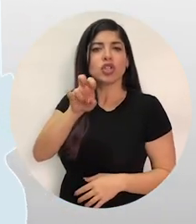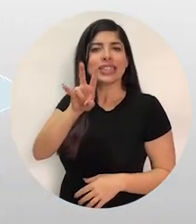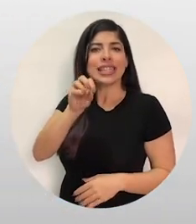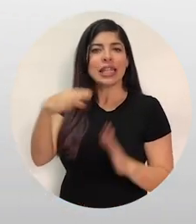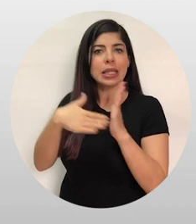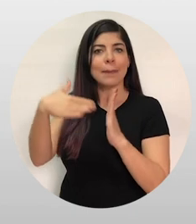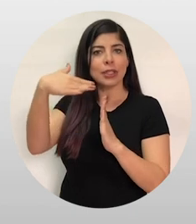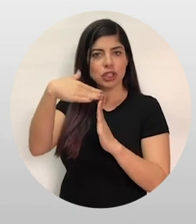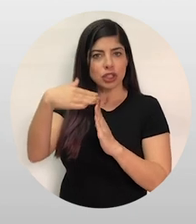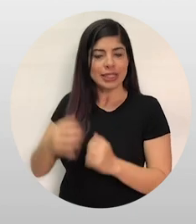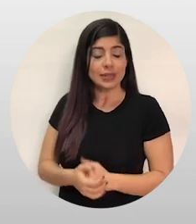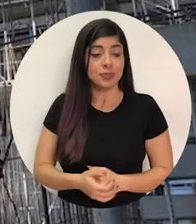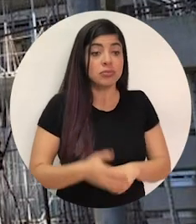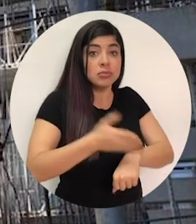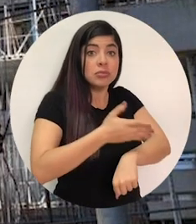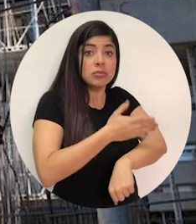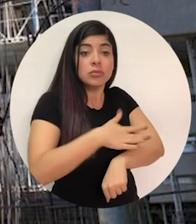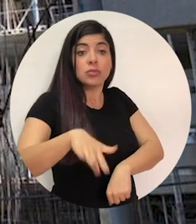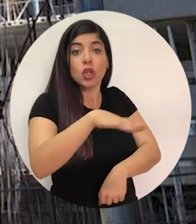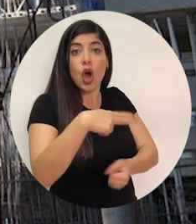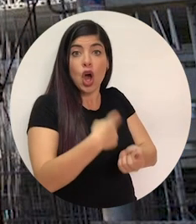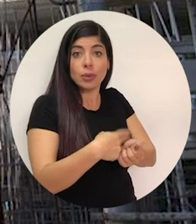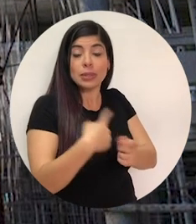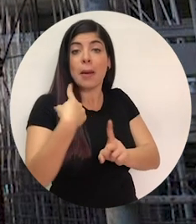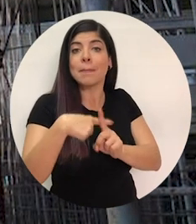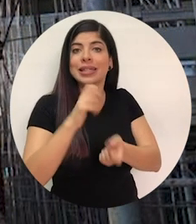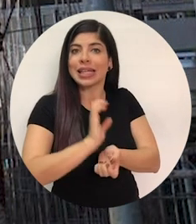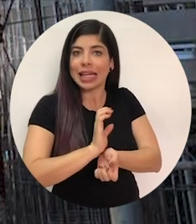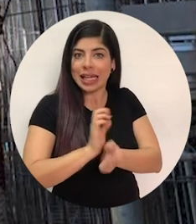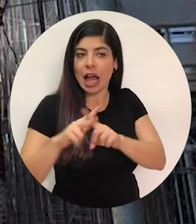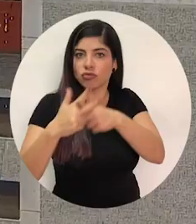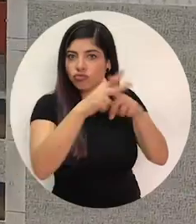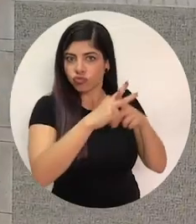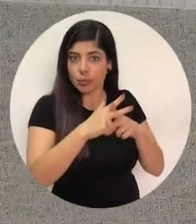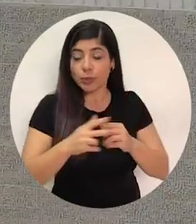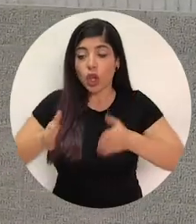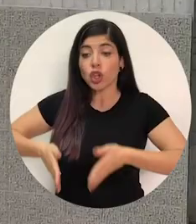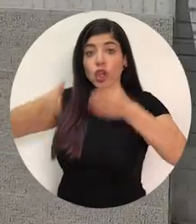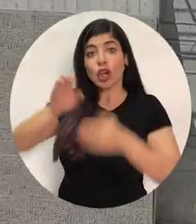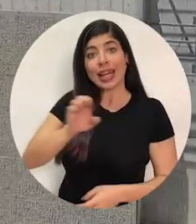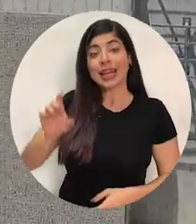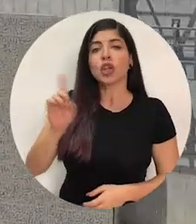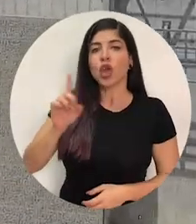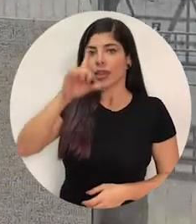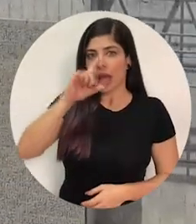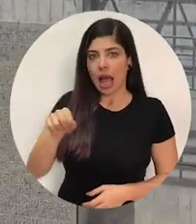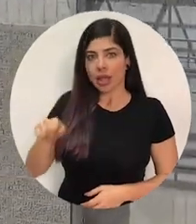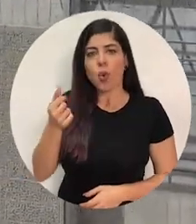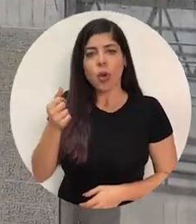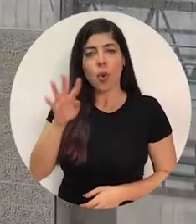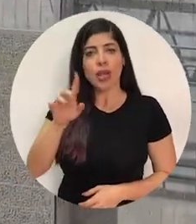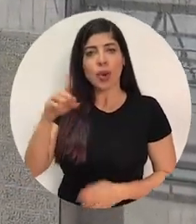de 270 millones. Mejoras en hospitales y clínicas del país. Torre del Este del Calderón Guardia,